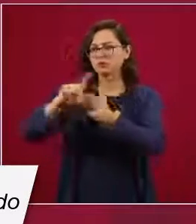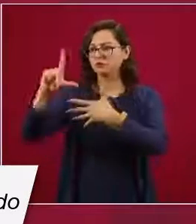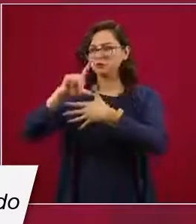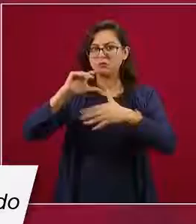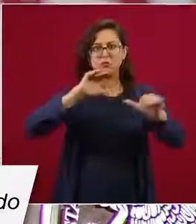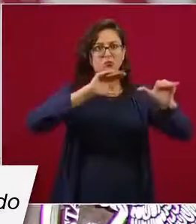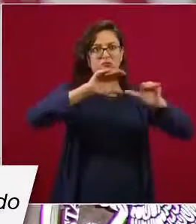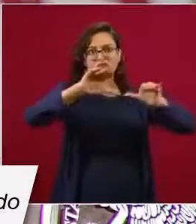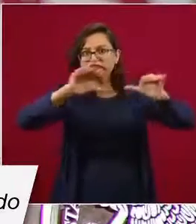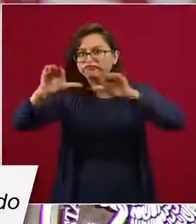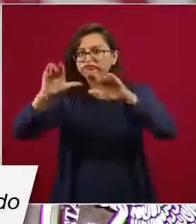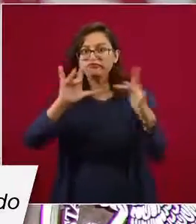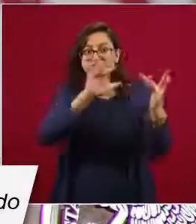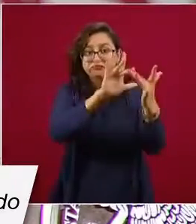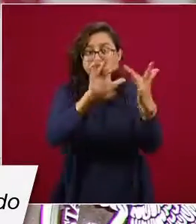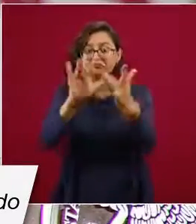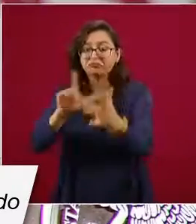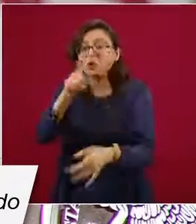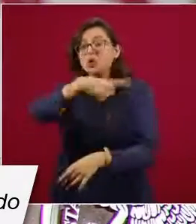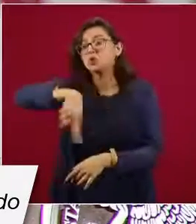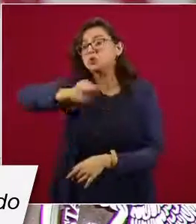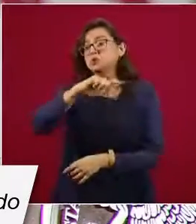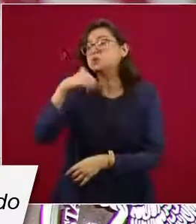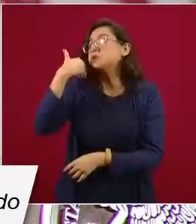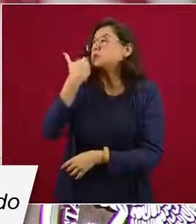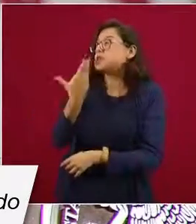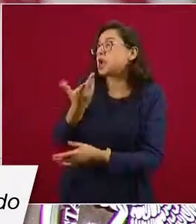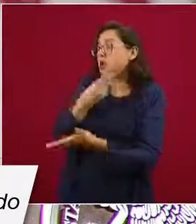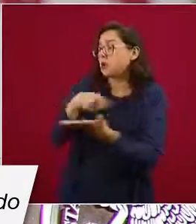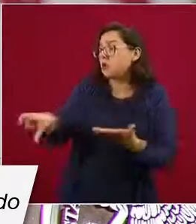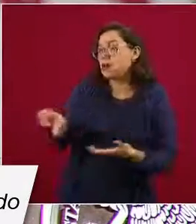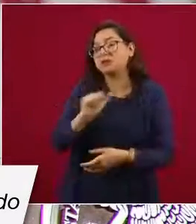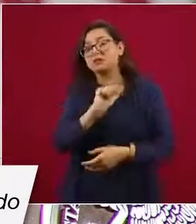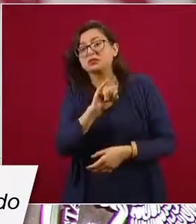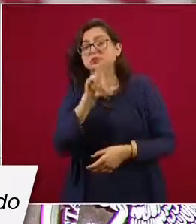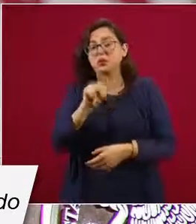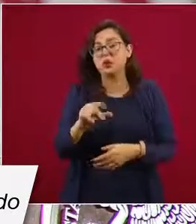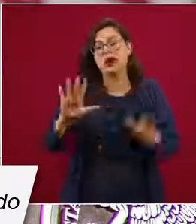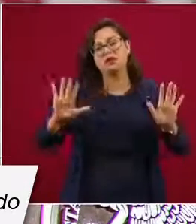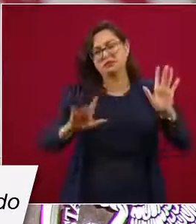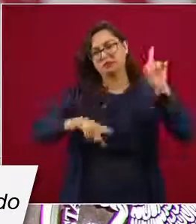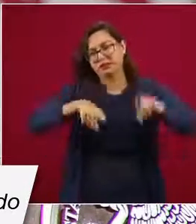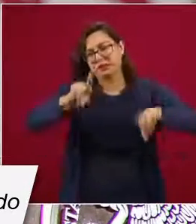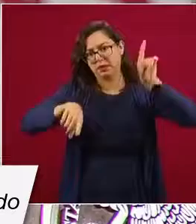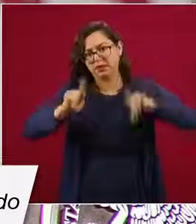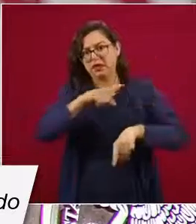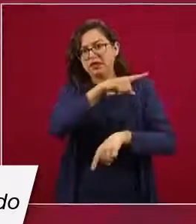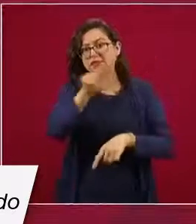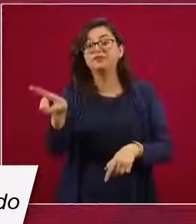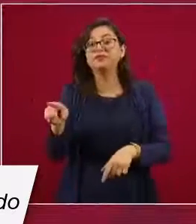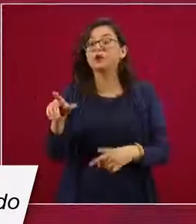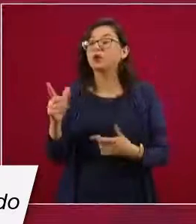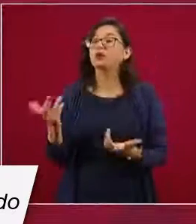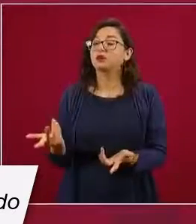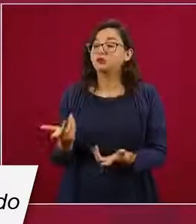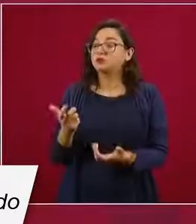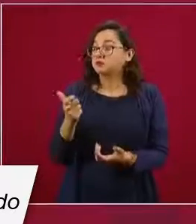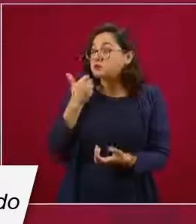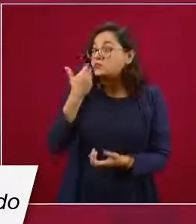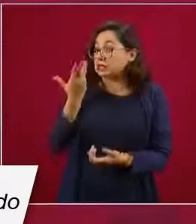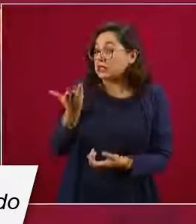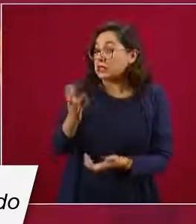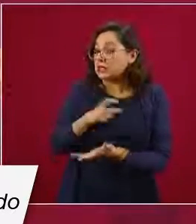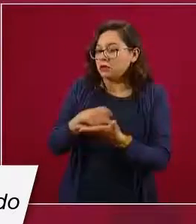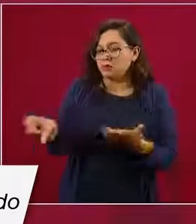si los gobiernos quieren efectivamente establecer una intención de compra. Una vez establecida esa intención de compra, iremos